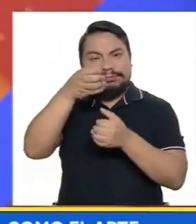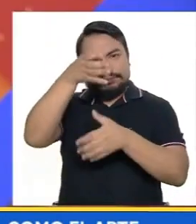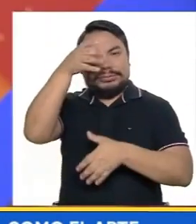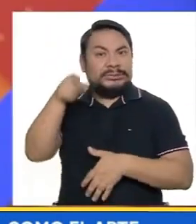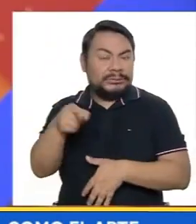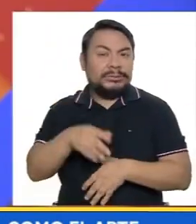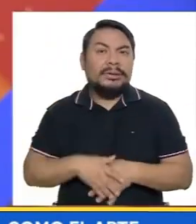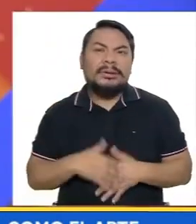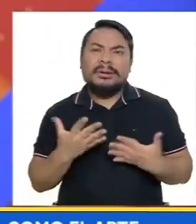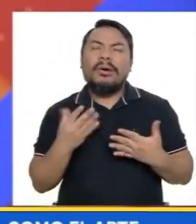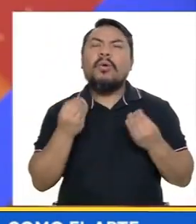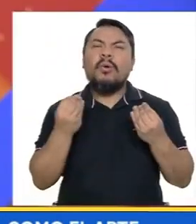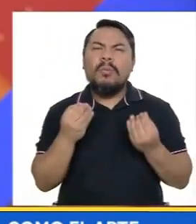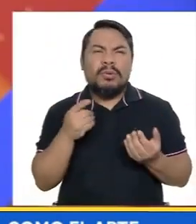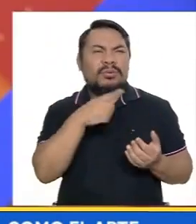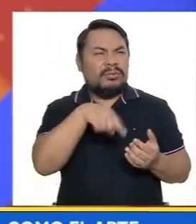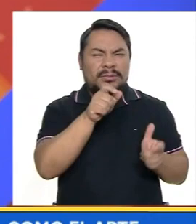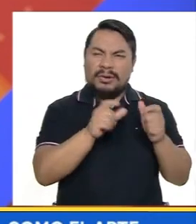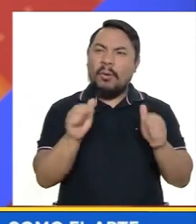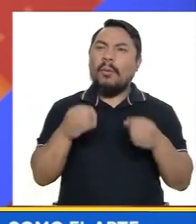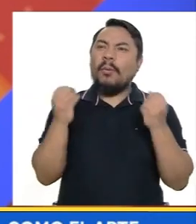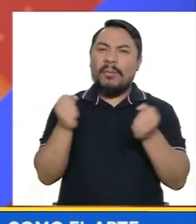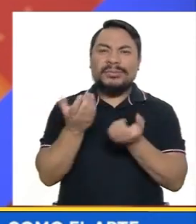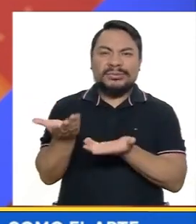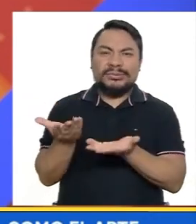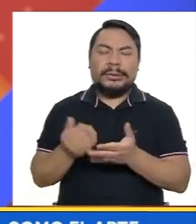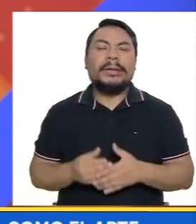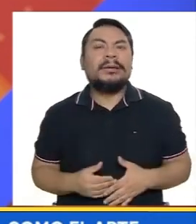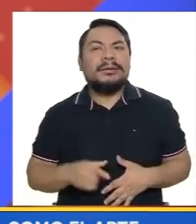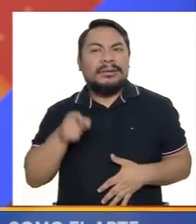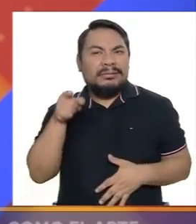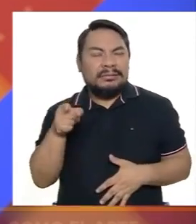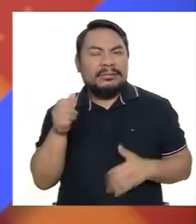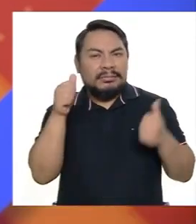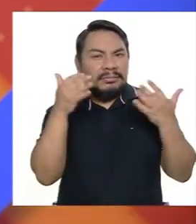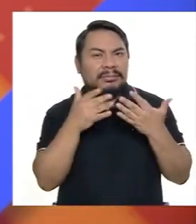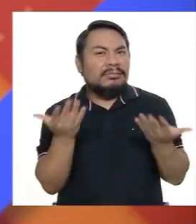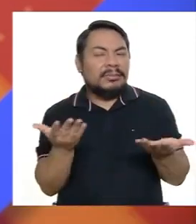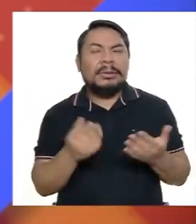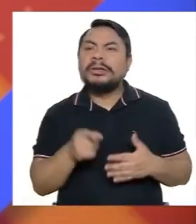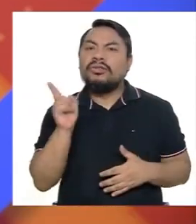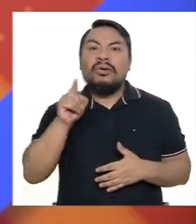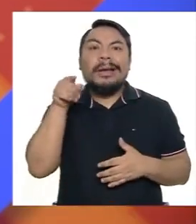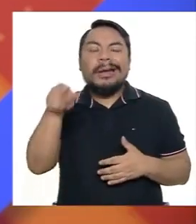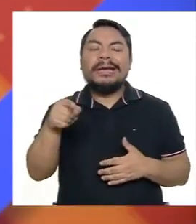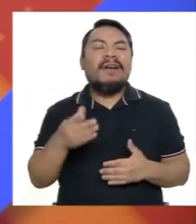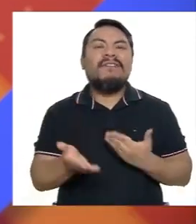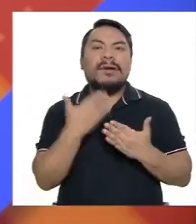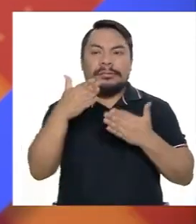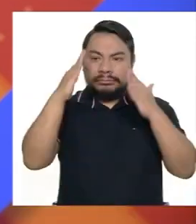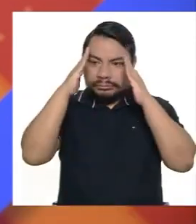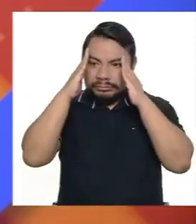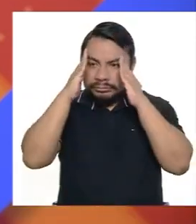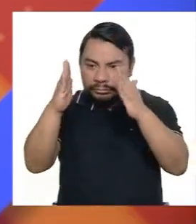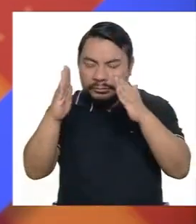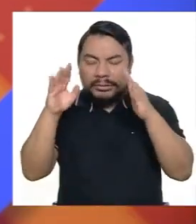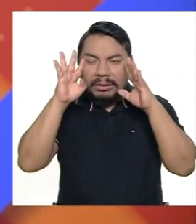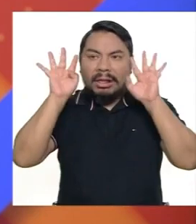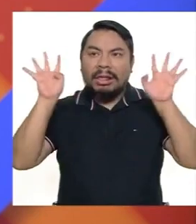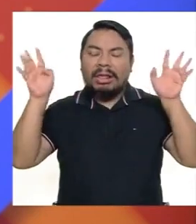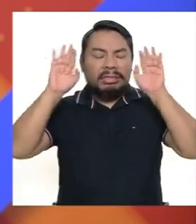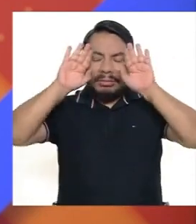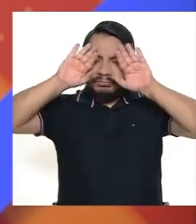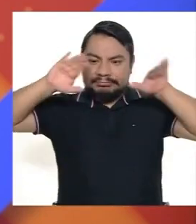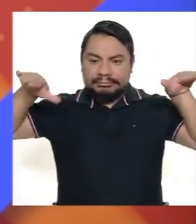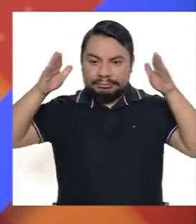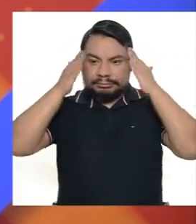pregunta, pero ¿cómo puede ser posible? Sin embargo, esta situación les facilita a ellos entrar en contacto más con lo